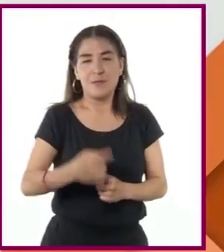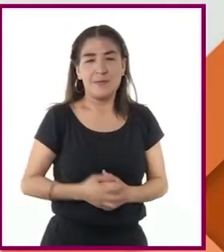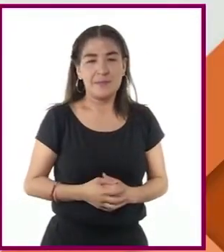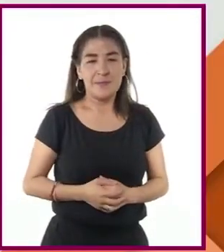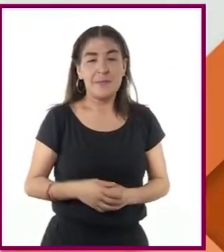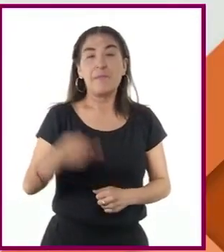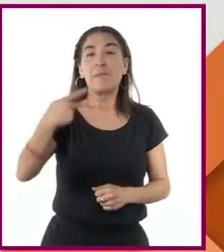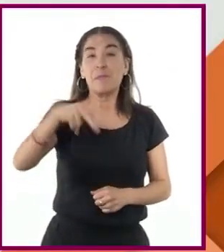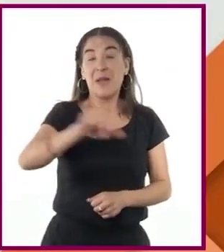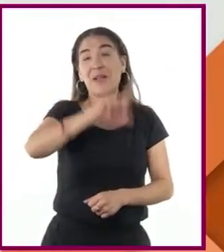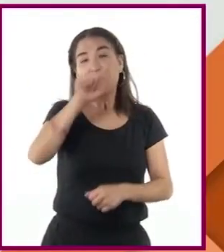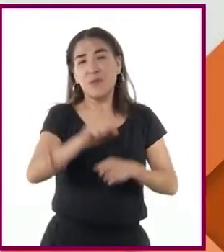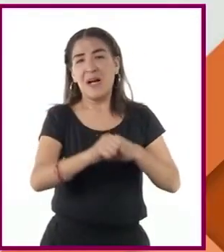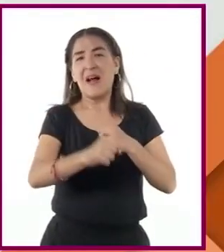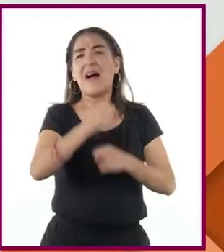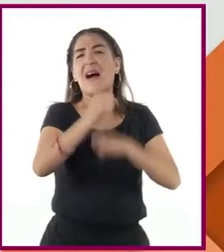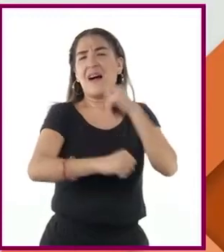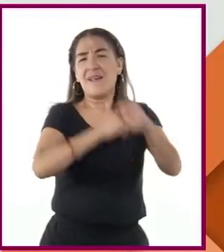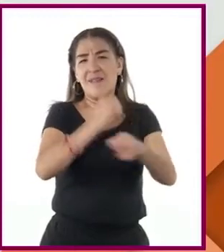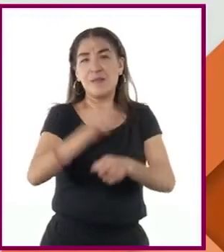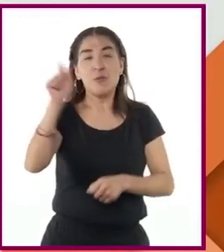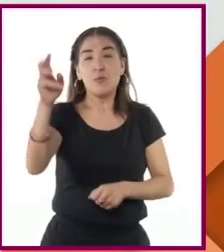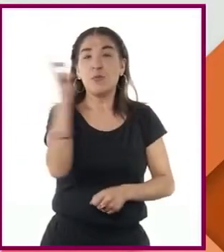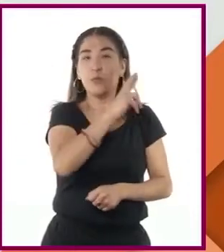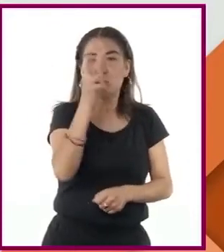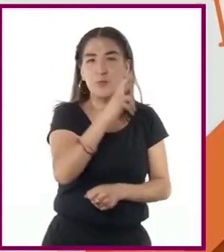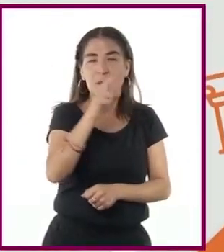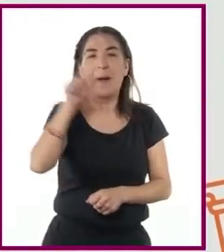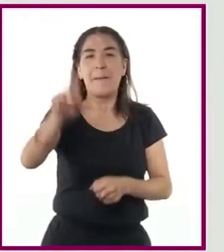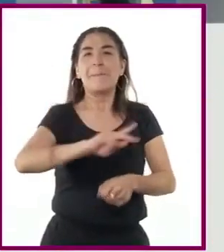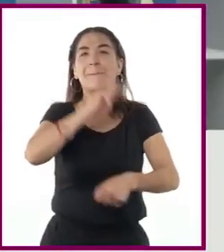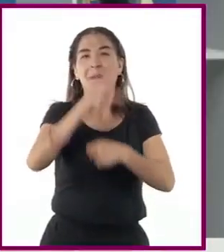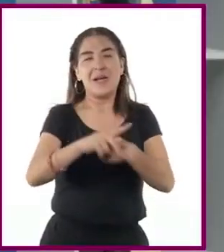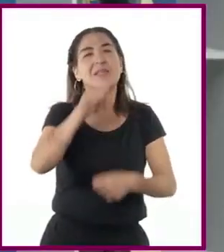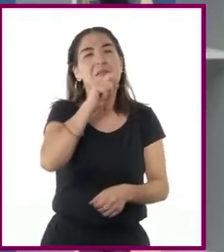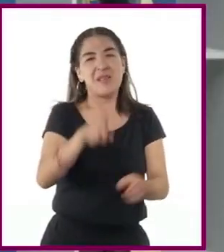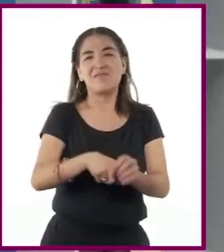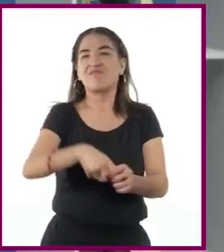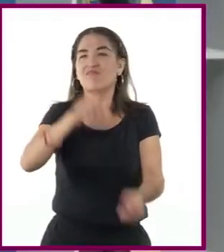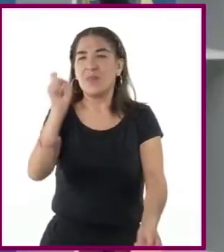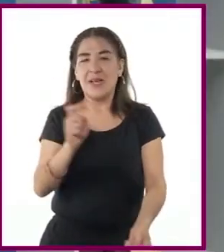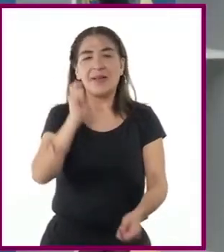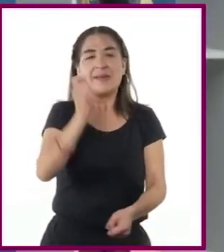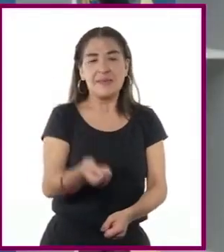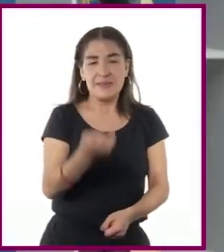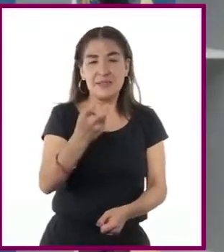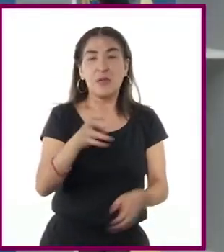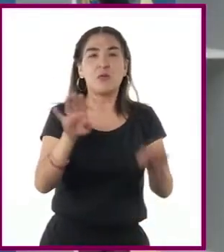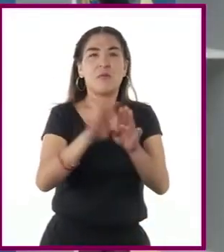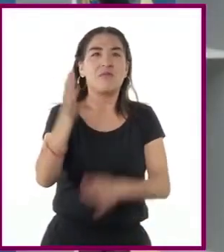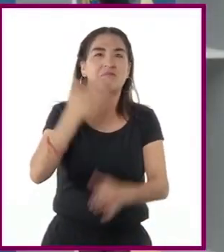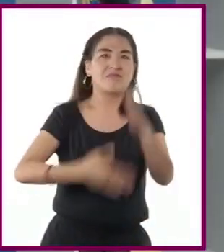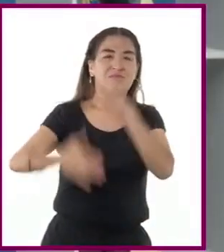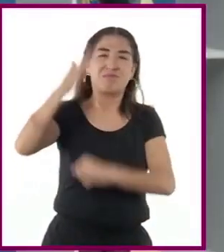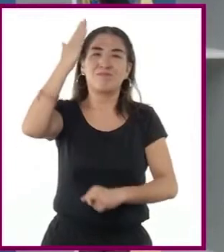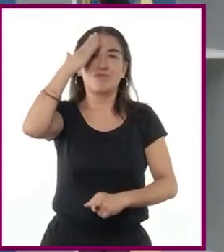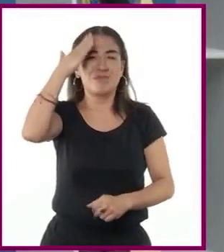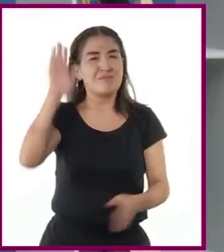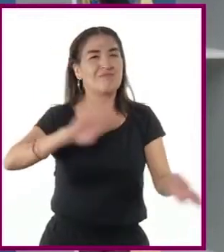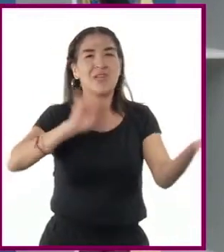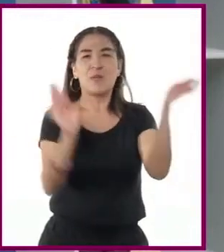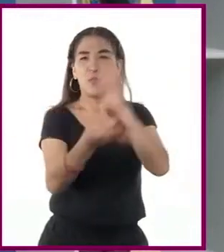Pero, años después, Rusia, uno de los países surgidos tras la disolución y convertido en una potencia regional y mundial,